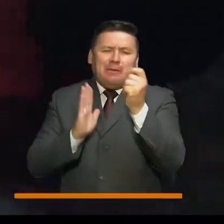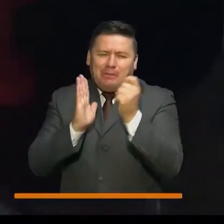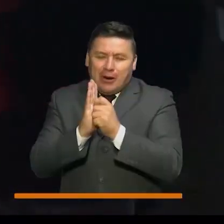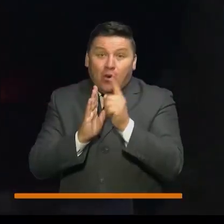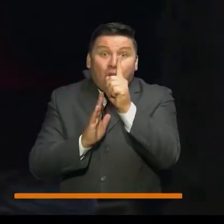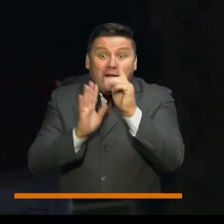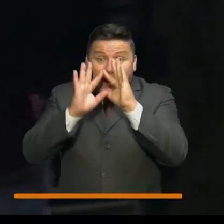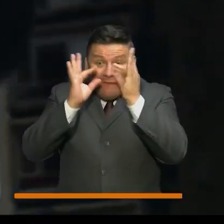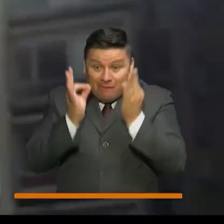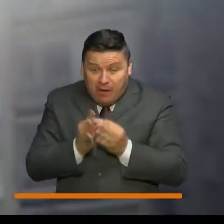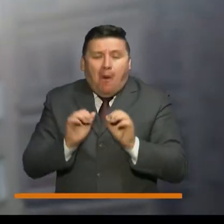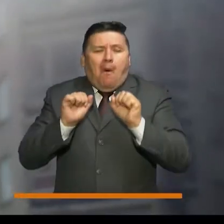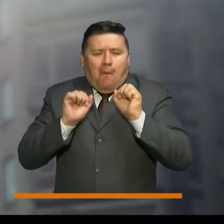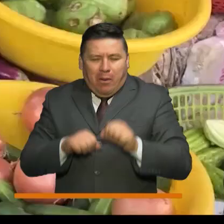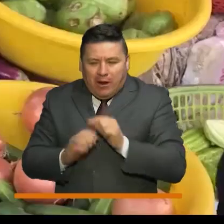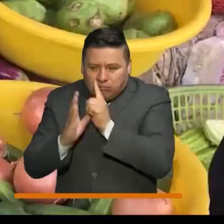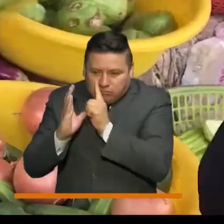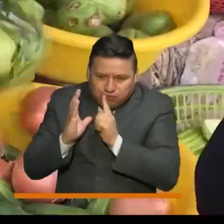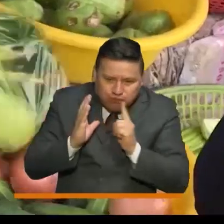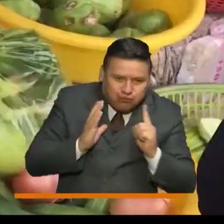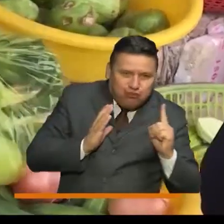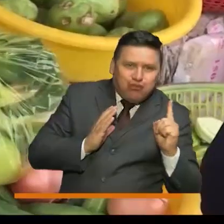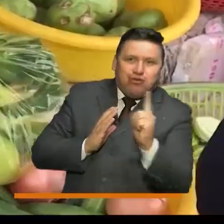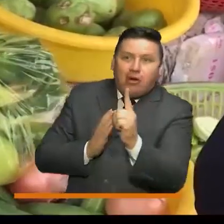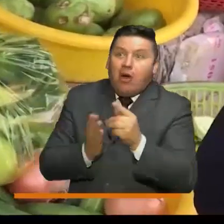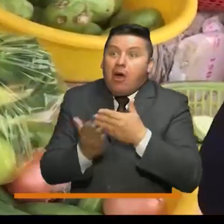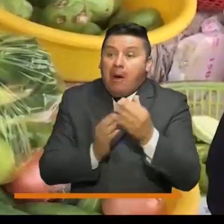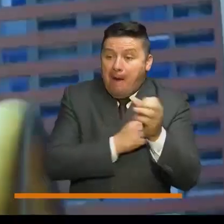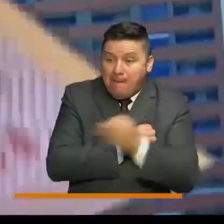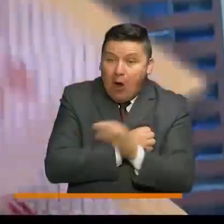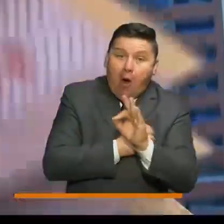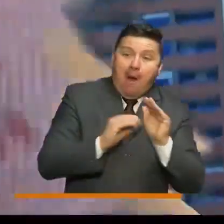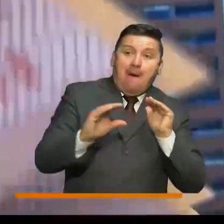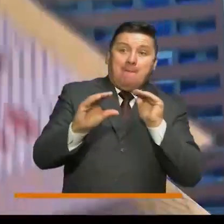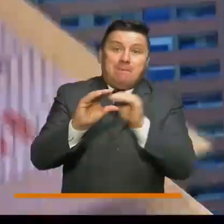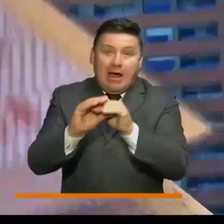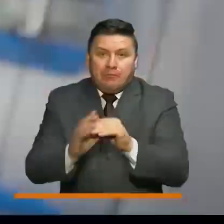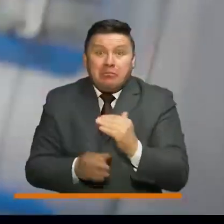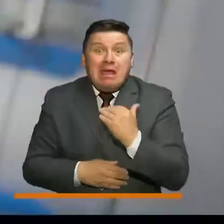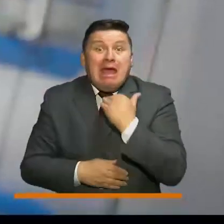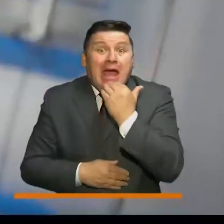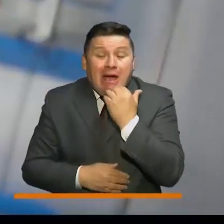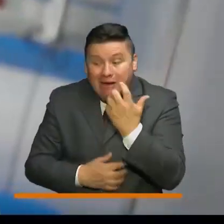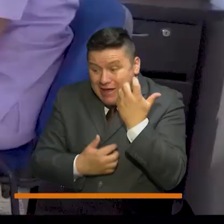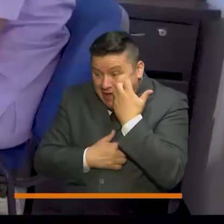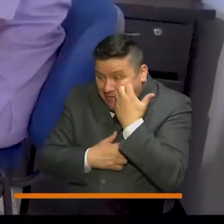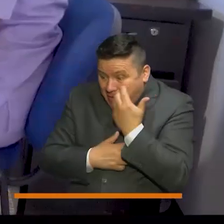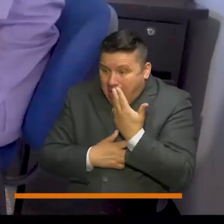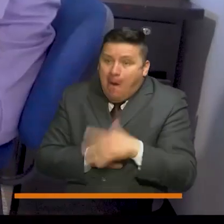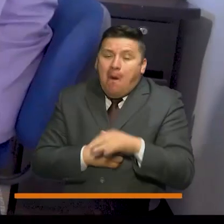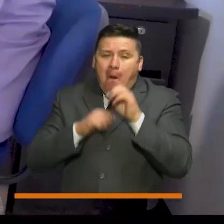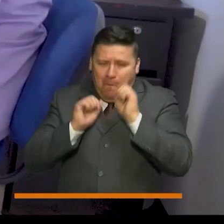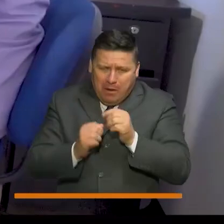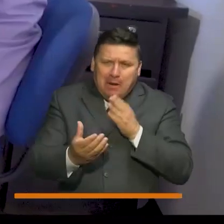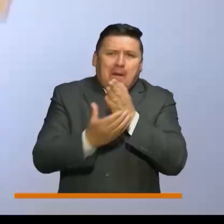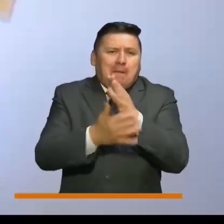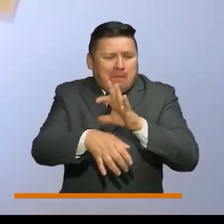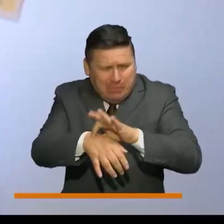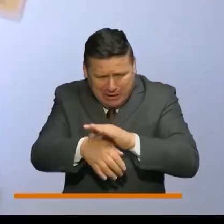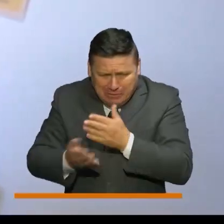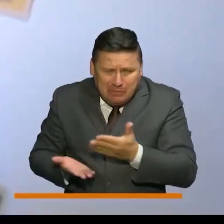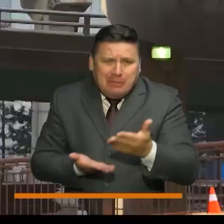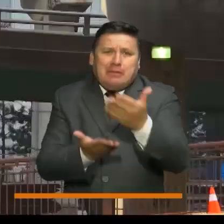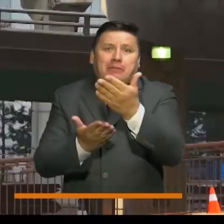Por eso una persona de la familia puede salir a hacer mercado o al banco. Si alguien se enferma, puede ir al